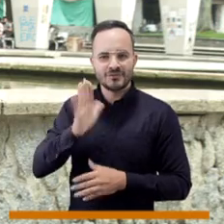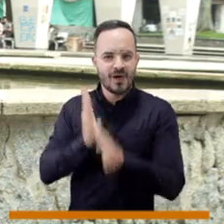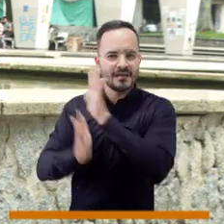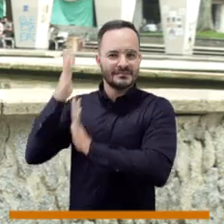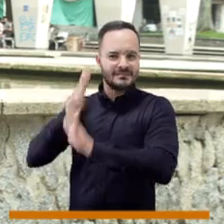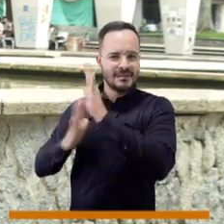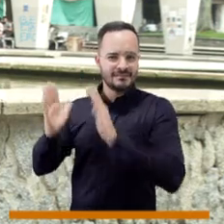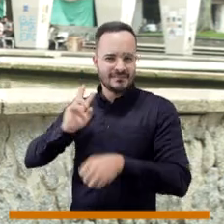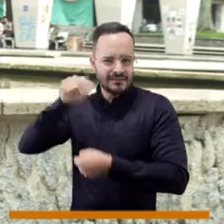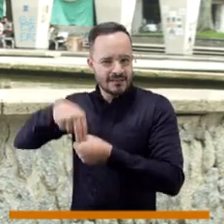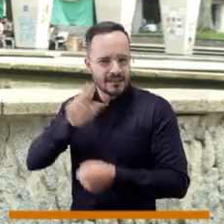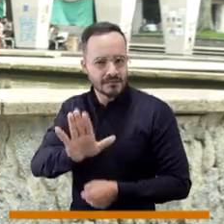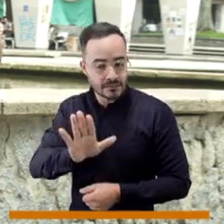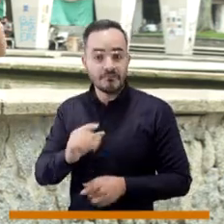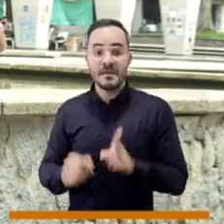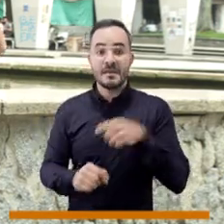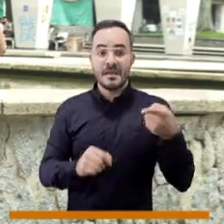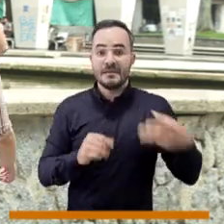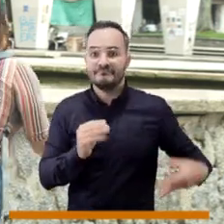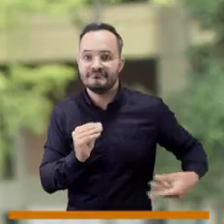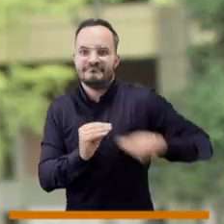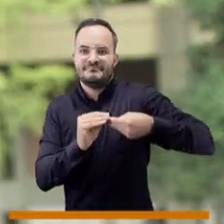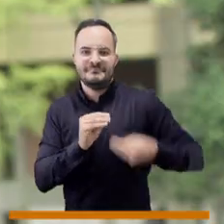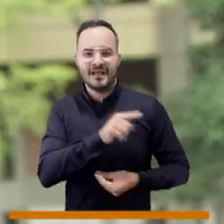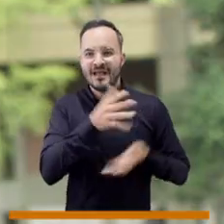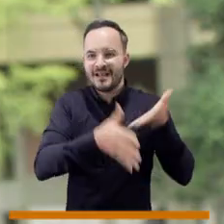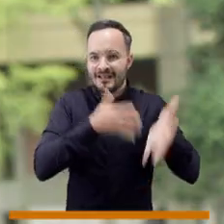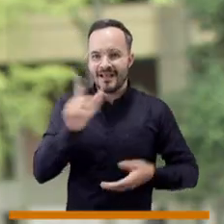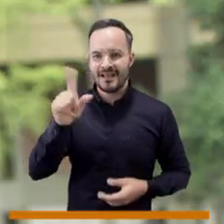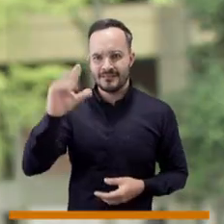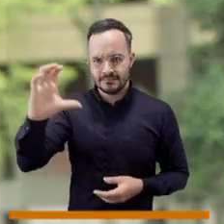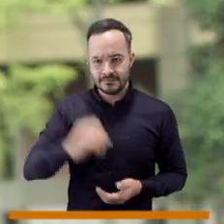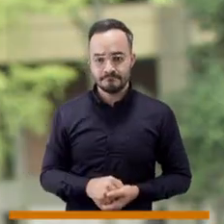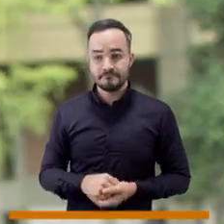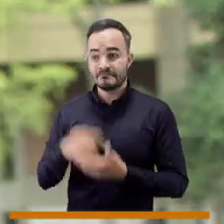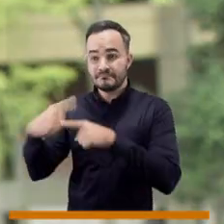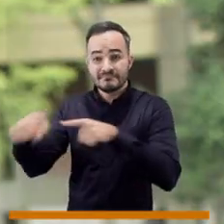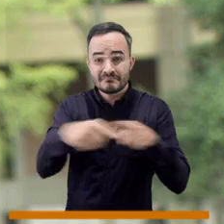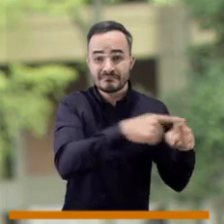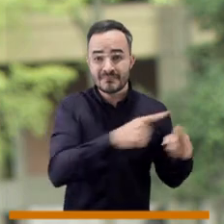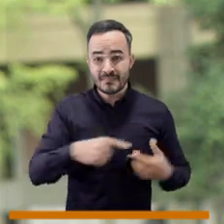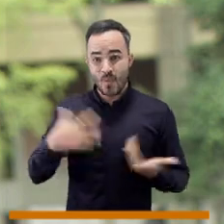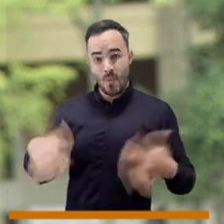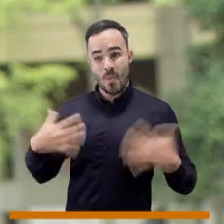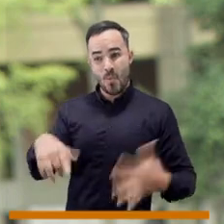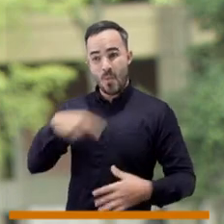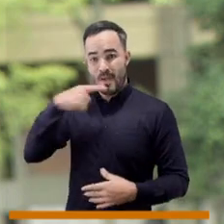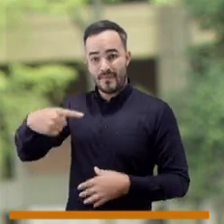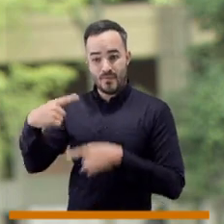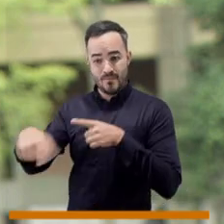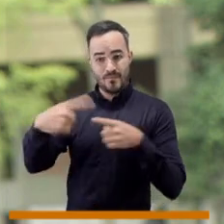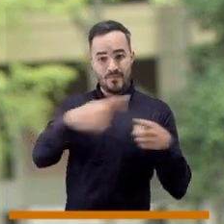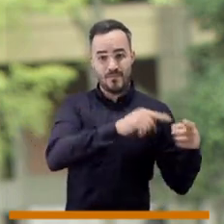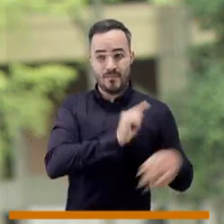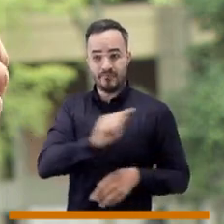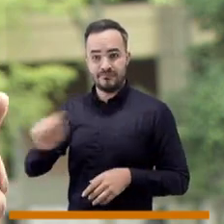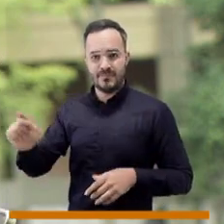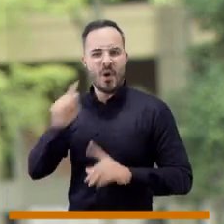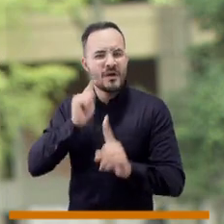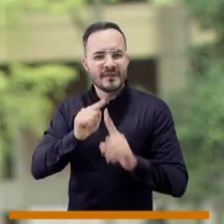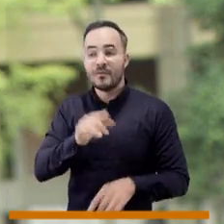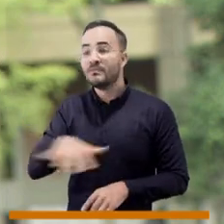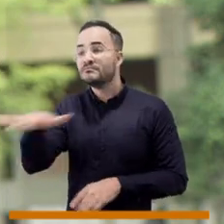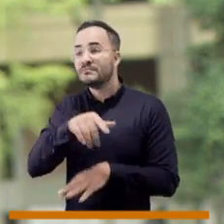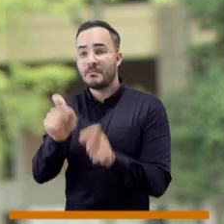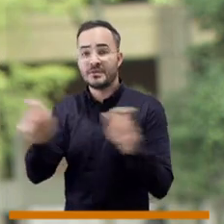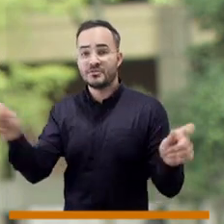asiáticas y a un grupo de lenguas ancestrales y además hemos incorporado la lengua de señas colombiana. Todas estas diferentes